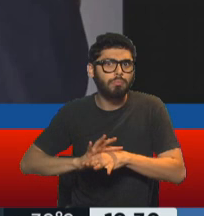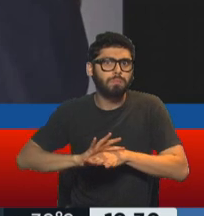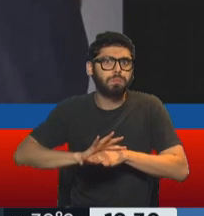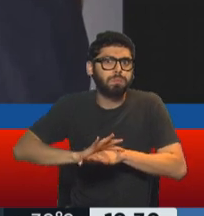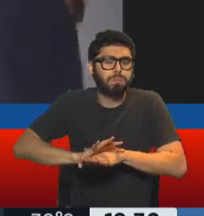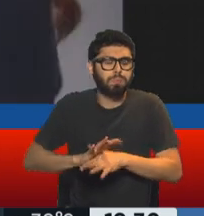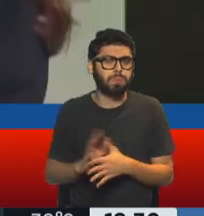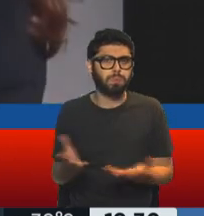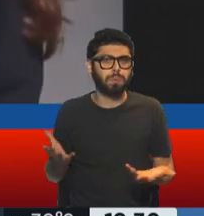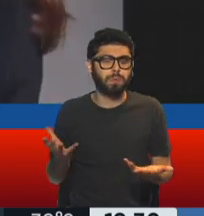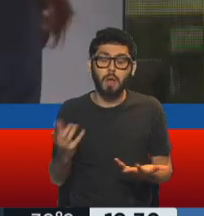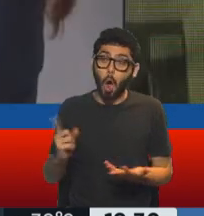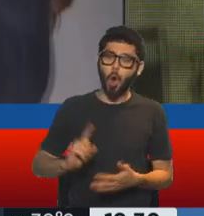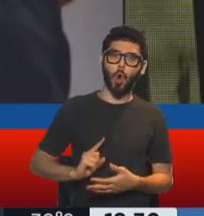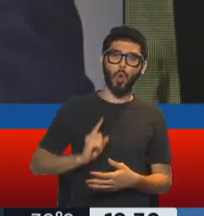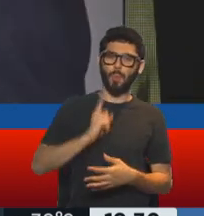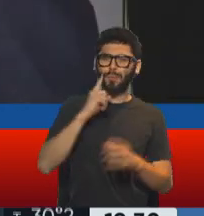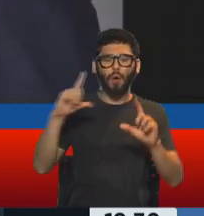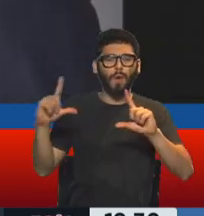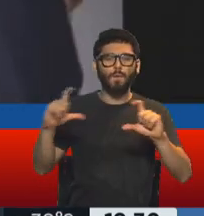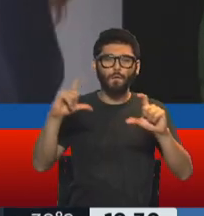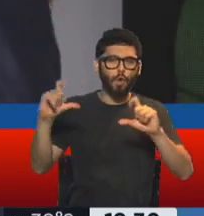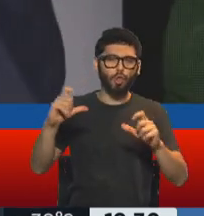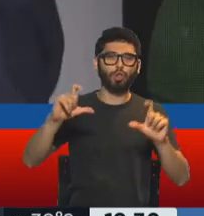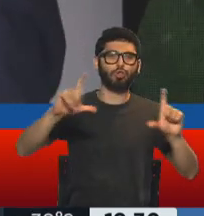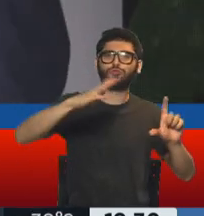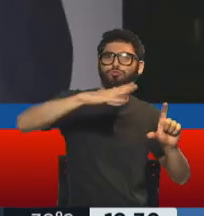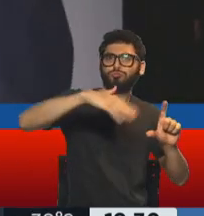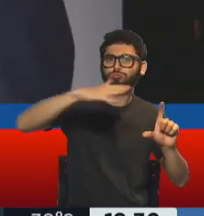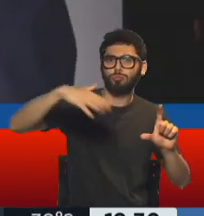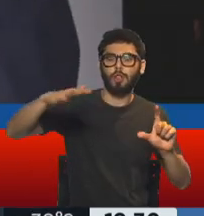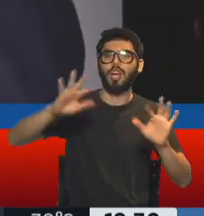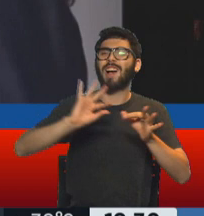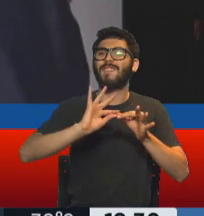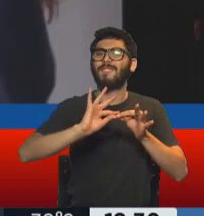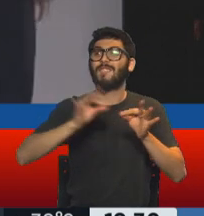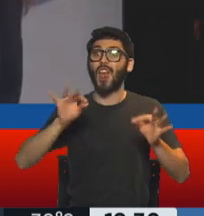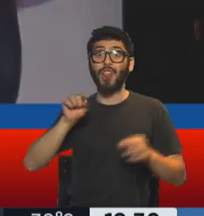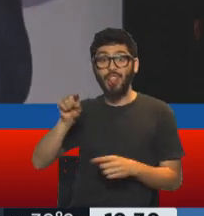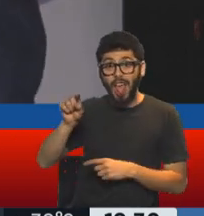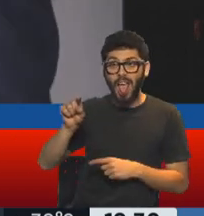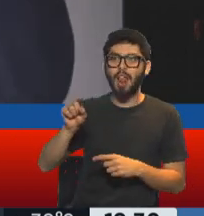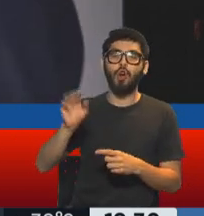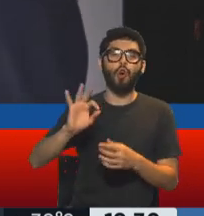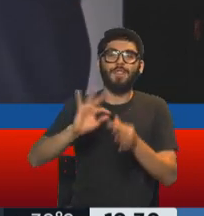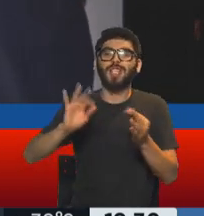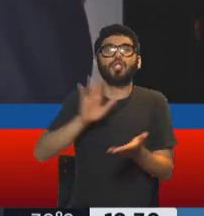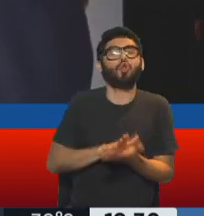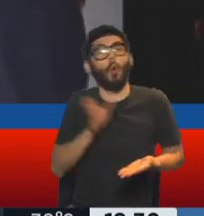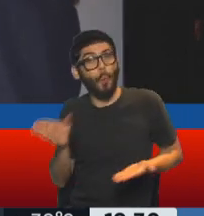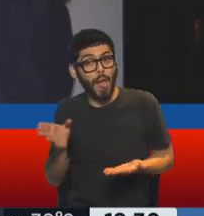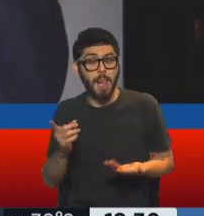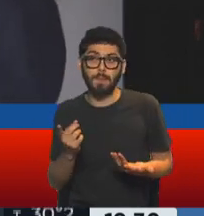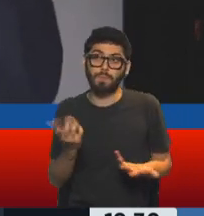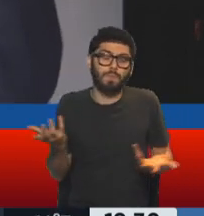me llena de orgullo, veíamos las fotos, veíamos los murales, veíamos las frases de él y sobre él, y claramente